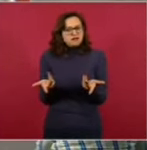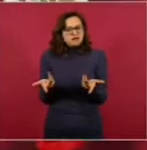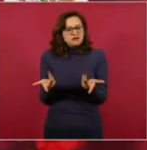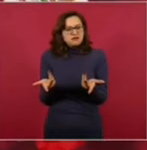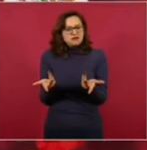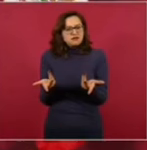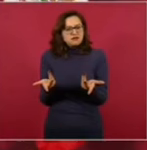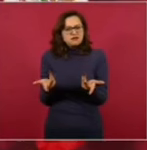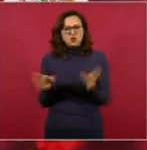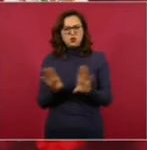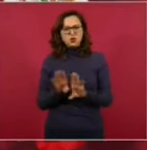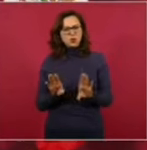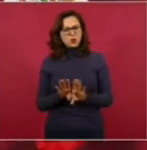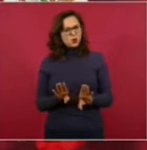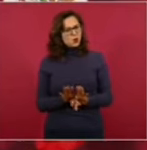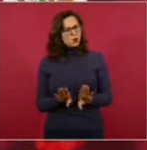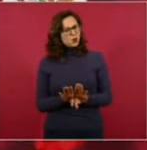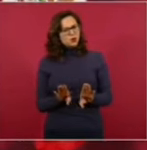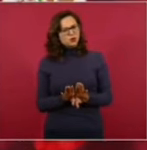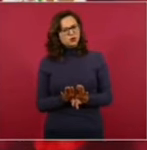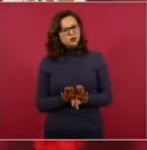¿En qué quedamos?